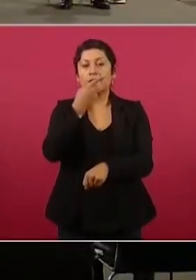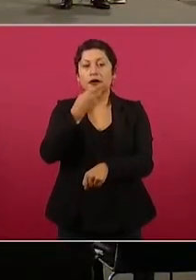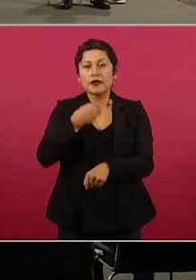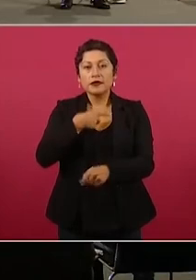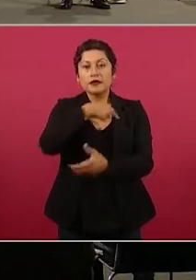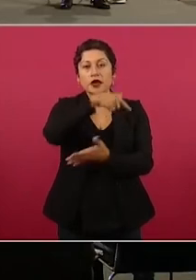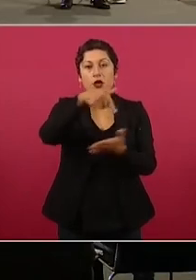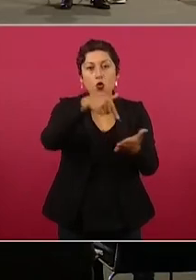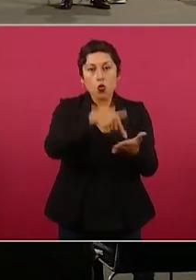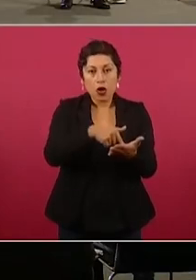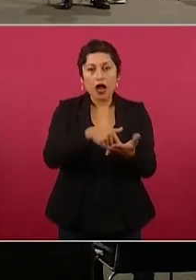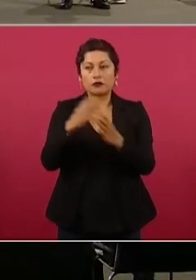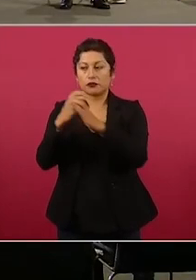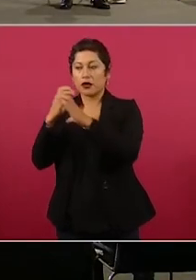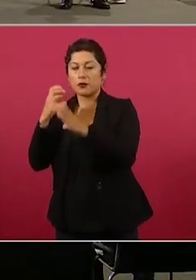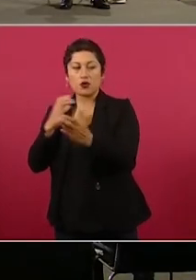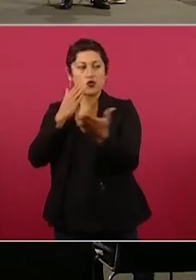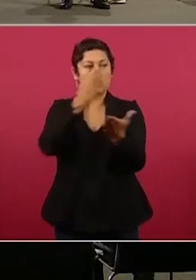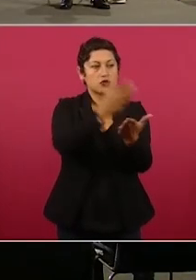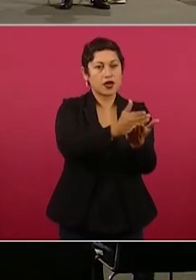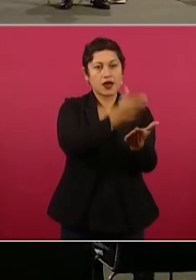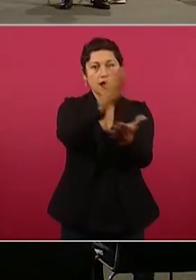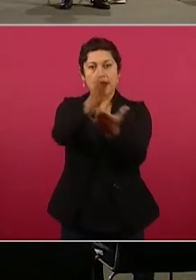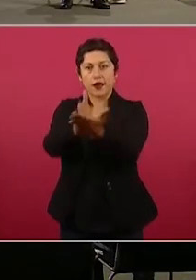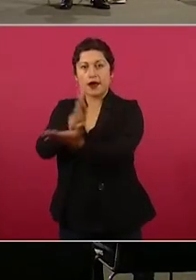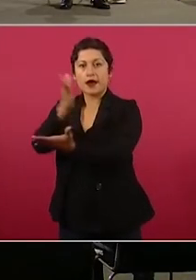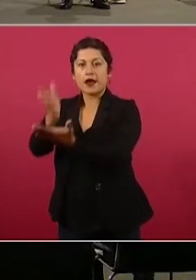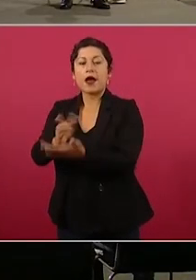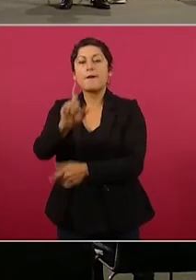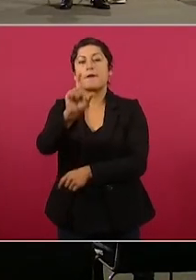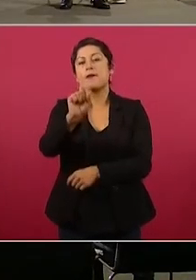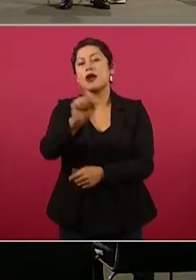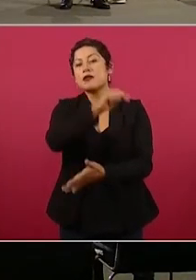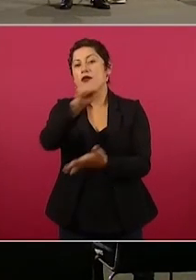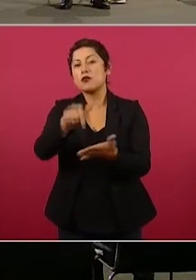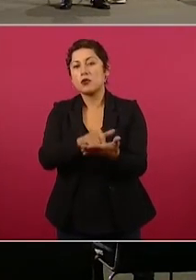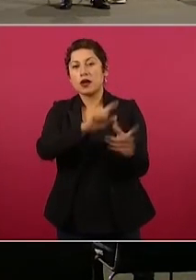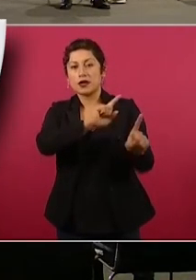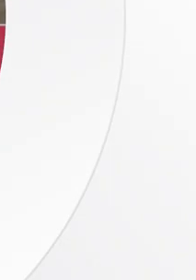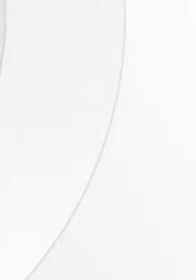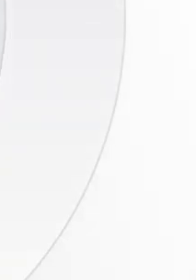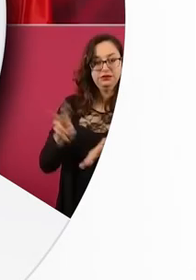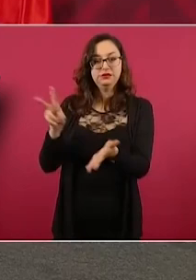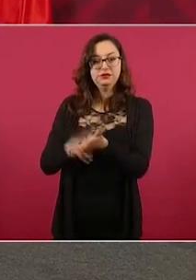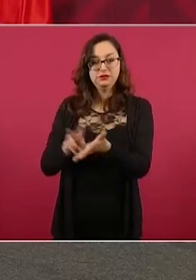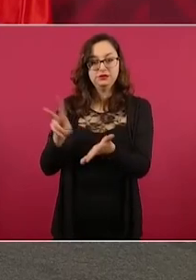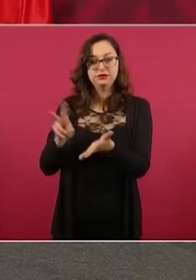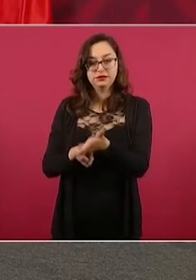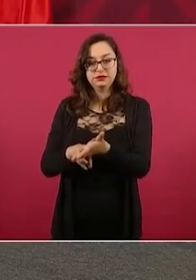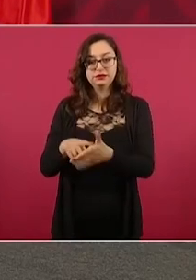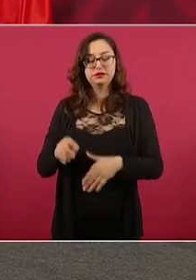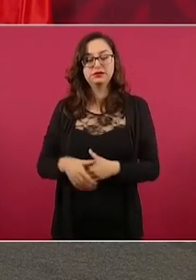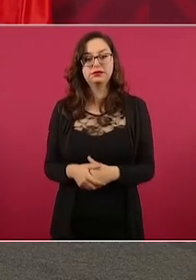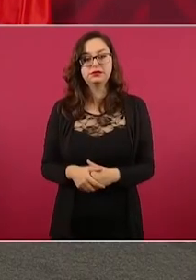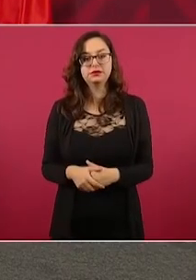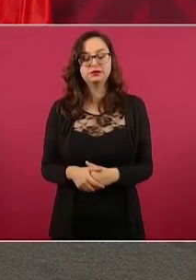donde vamos a abastecer el agua y dar cumplimiento a la instrucción del señor presidente es todo hoy